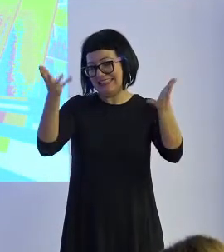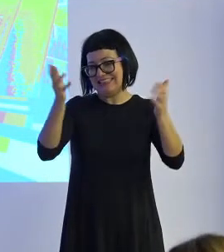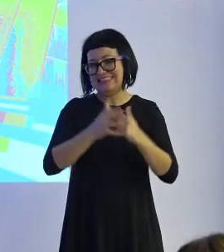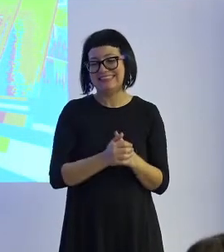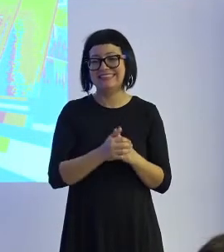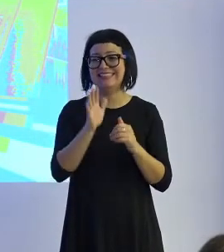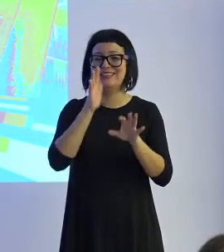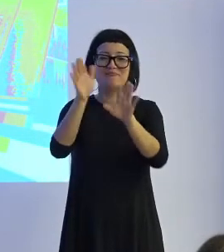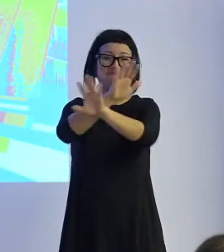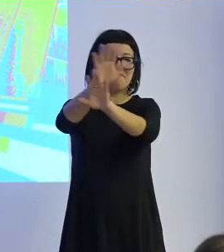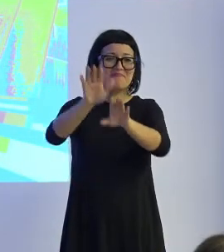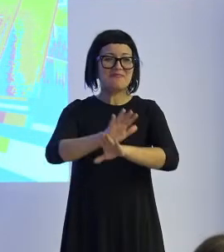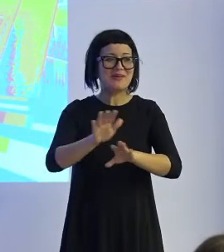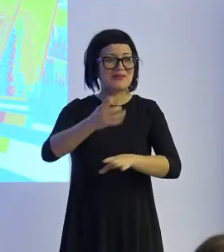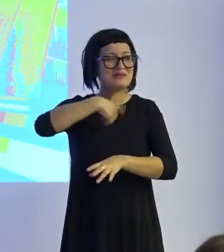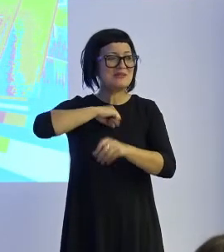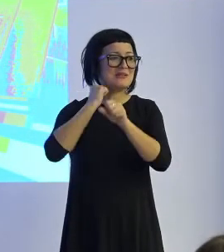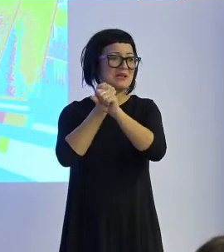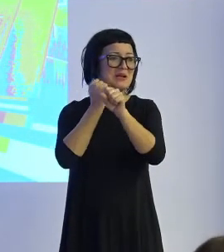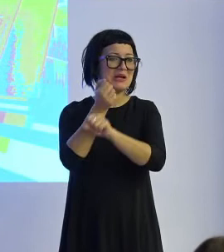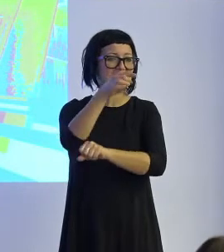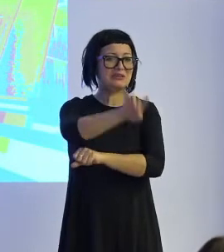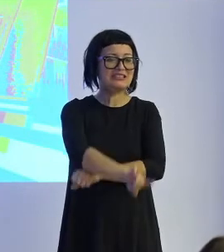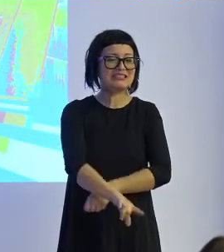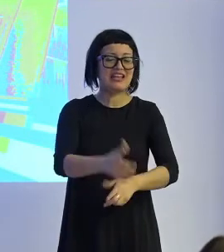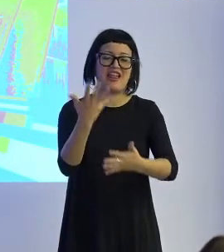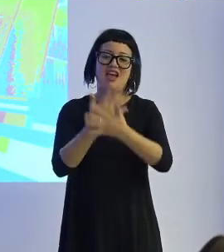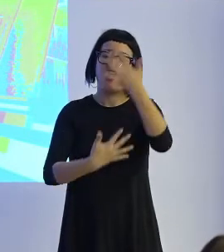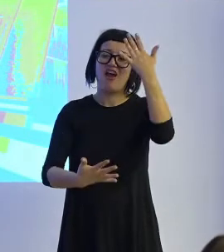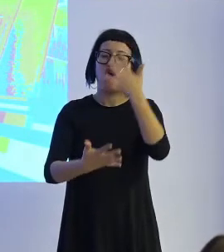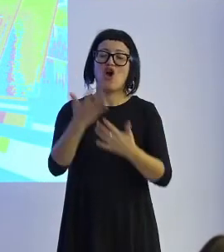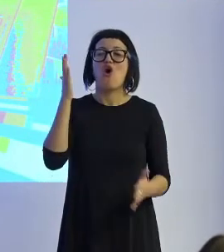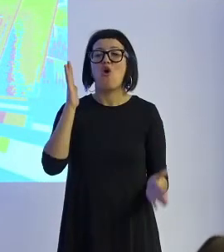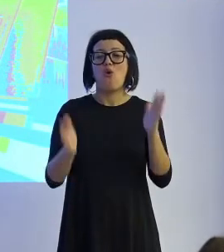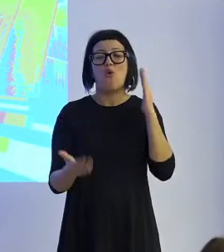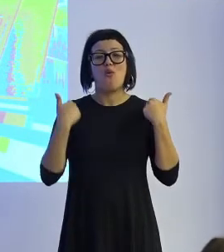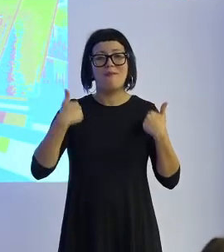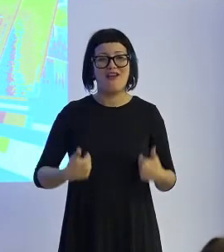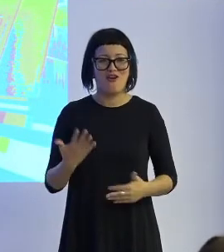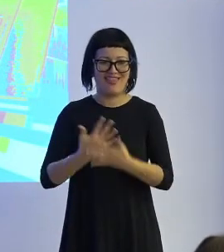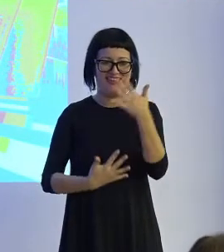y por último se está trabajando en el tema de humanoides esa conjunción entre